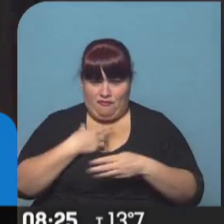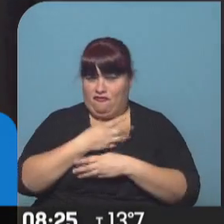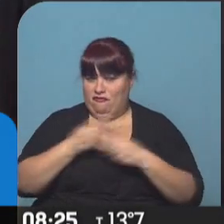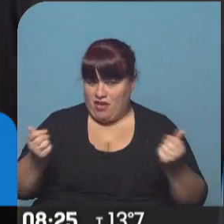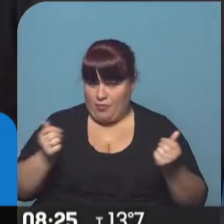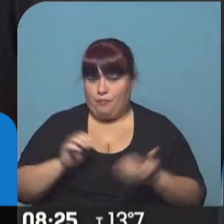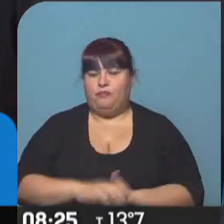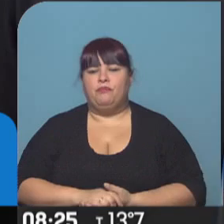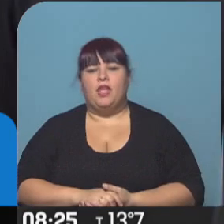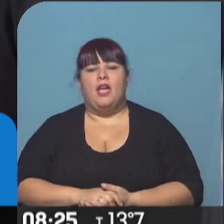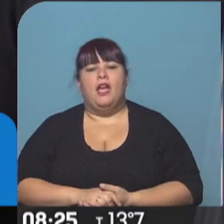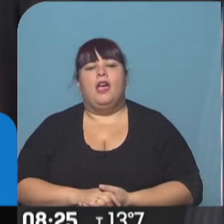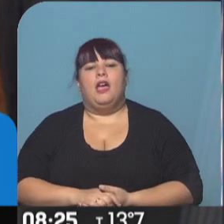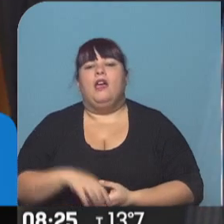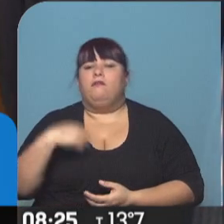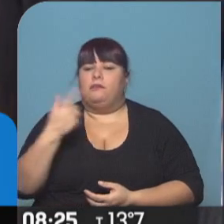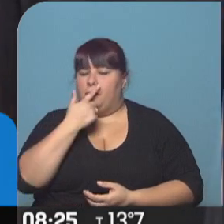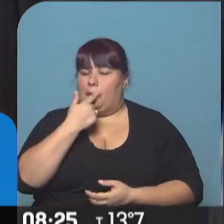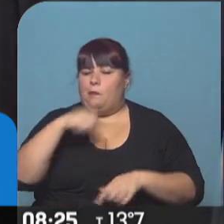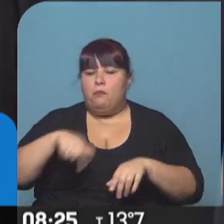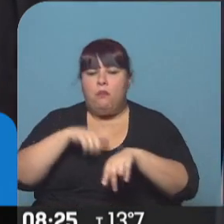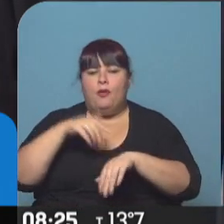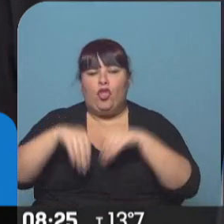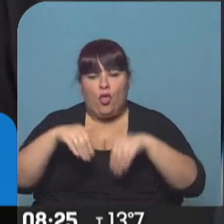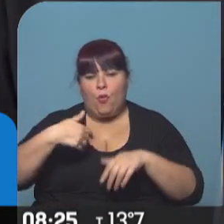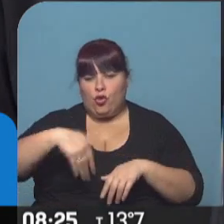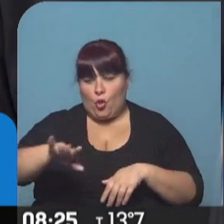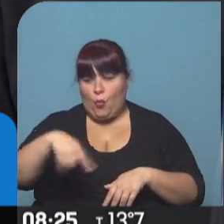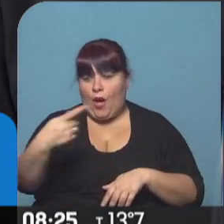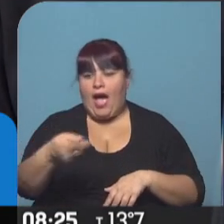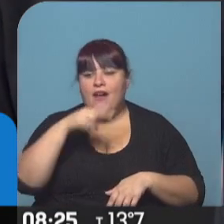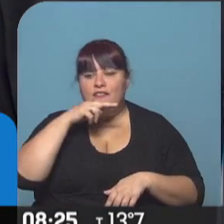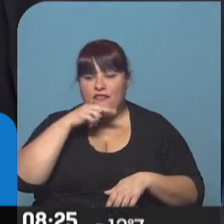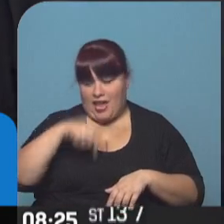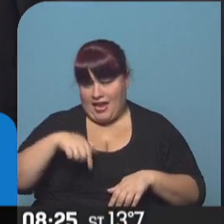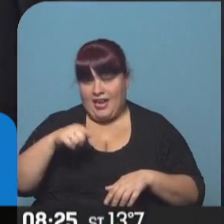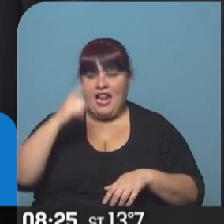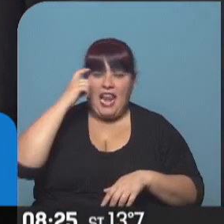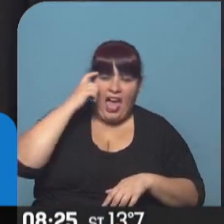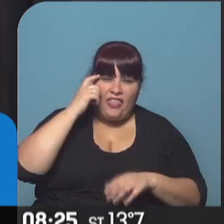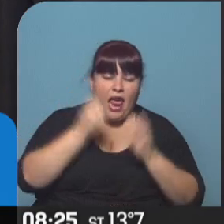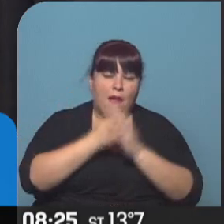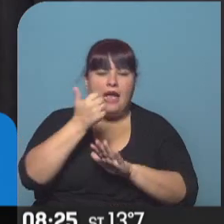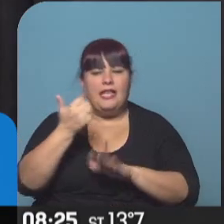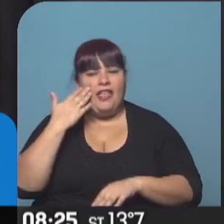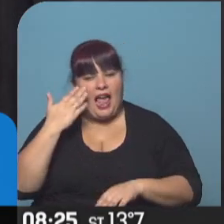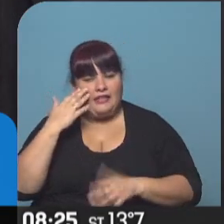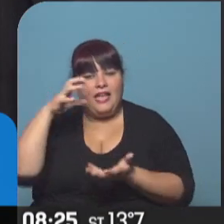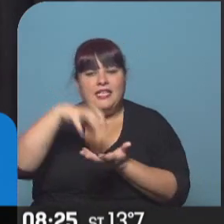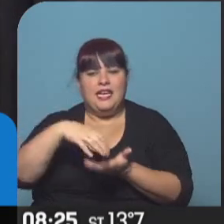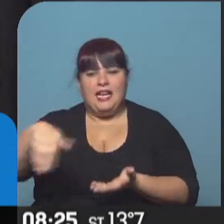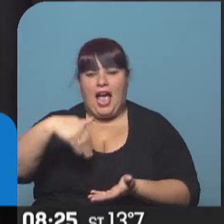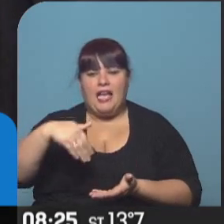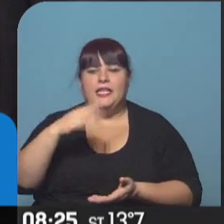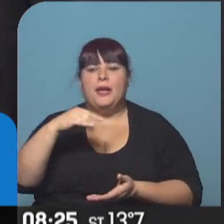serlo. Y estamos en un proceso electoral que se va a desarrollar el próximo viernes entre las 10 y las 18 en la sede de la